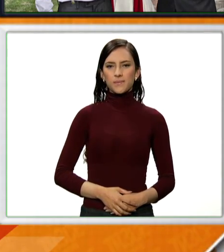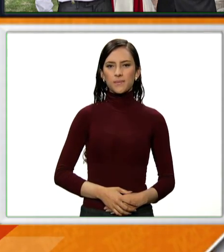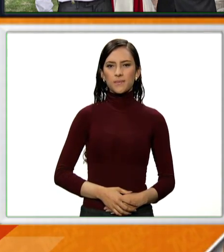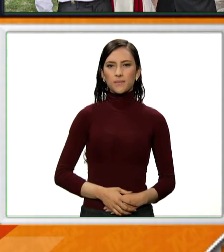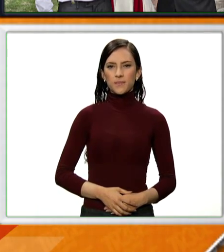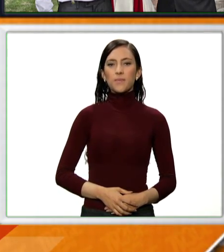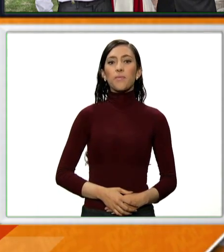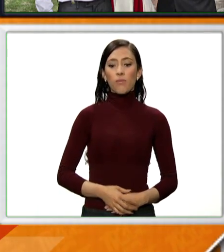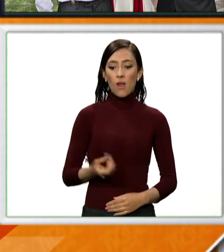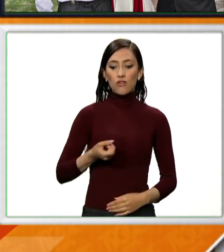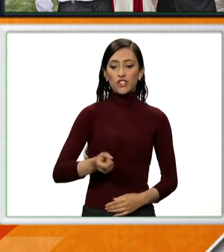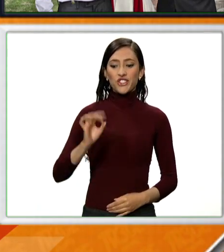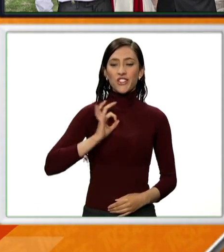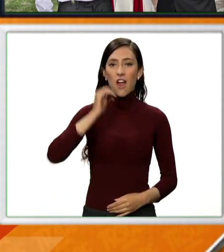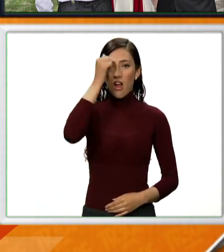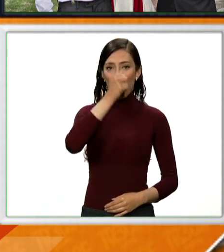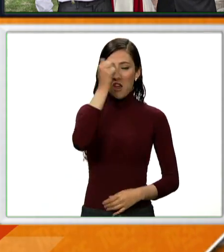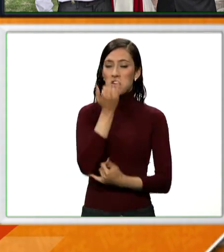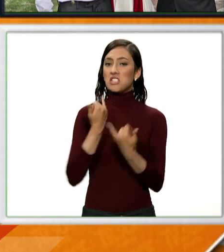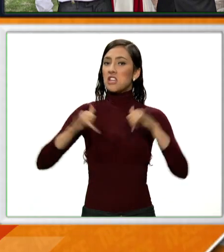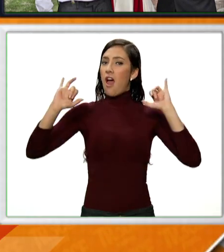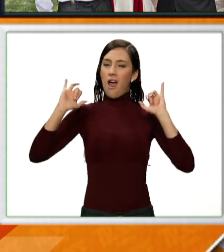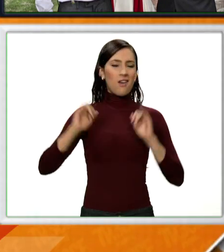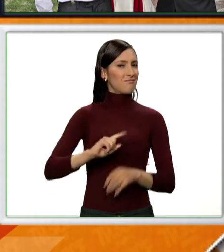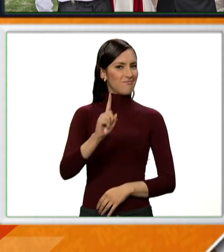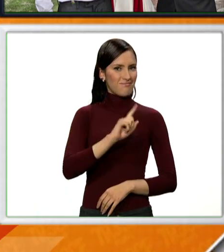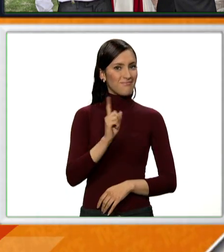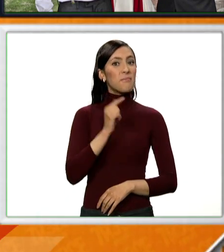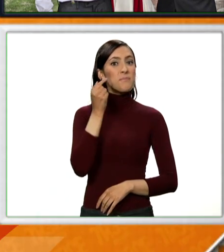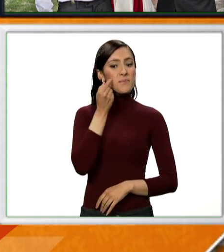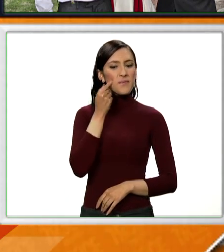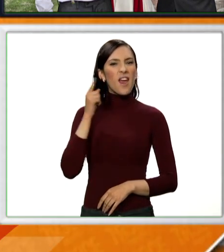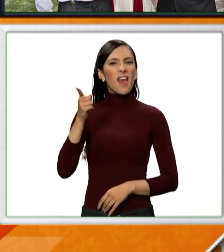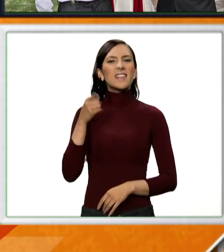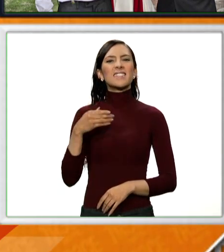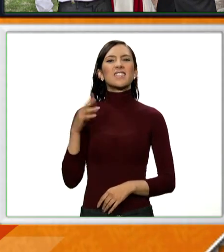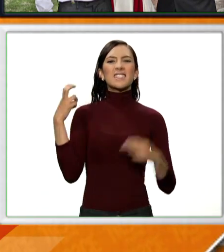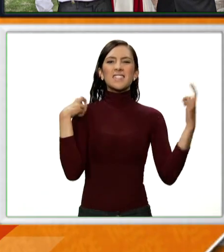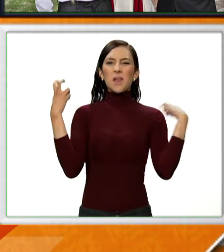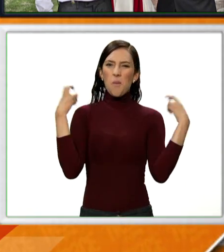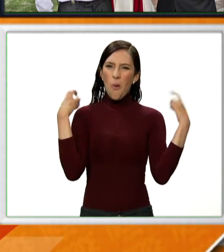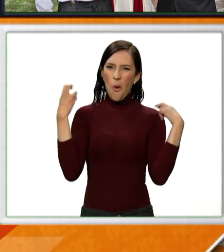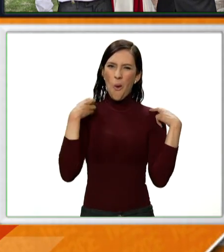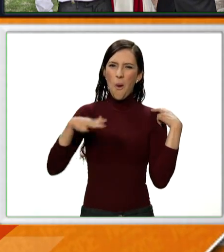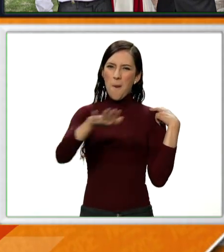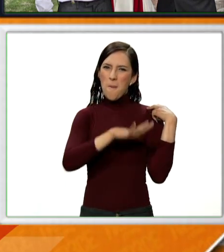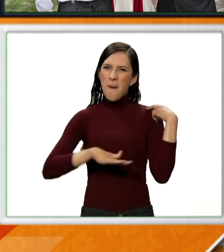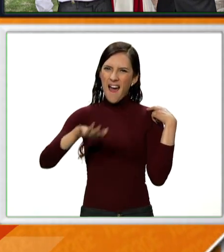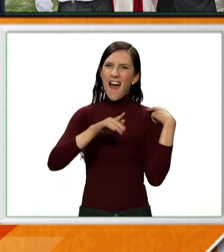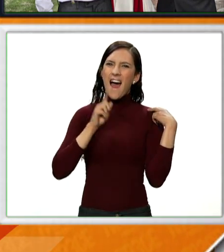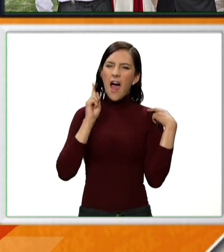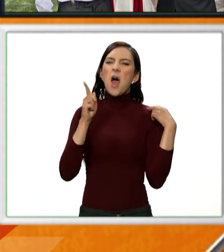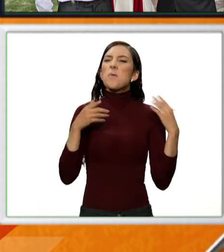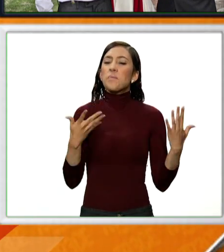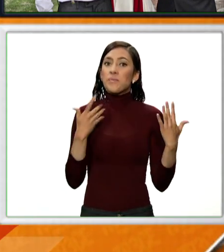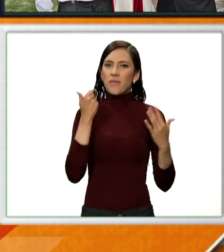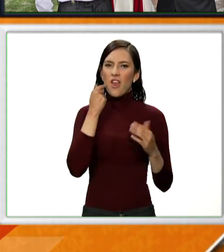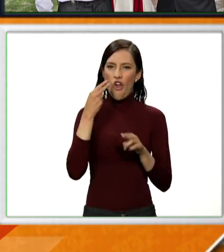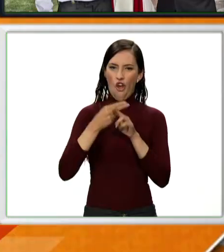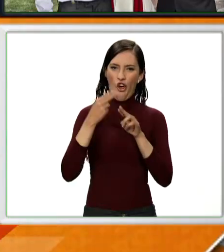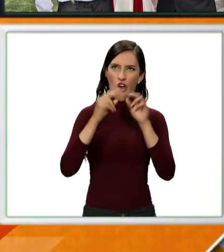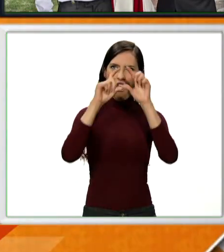Nuestro fin de semana no acaba todavía. El Simón Bolívar nos recibe para disfrutar del evento Colombia al Parque.